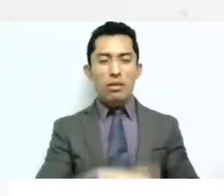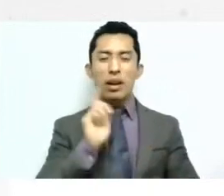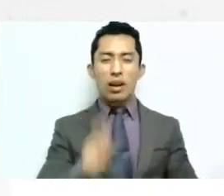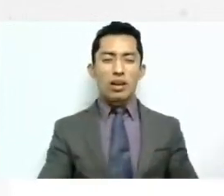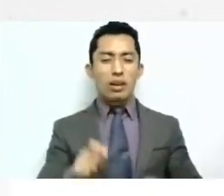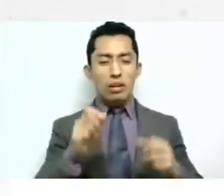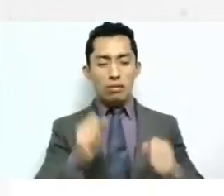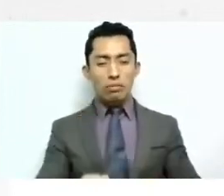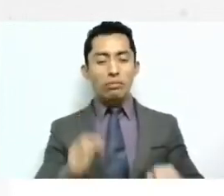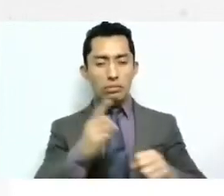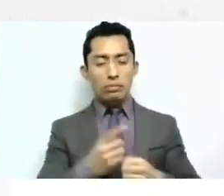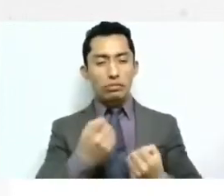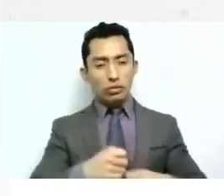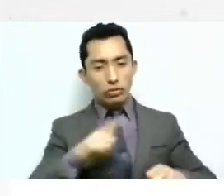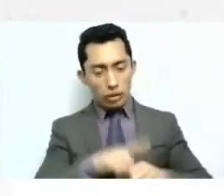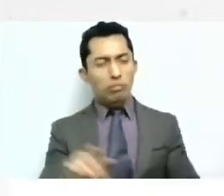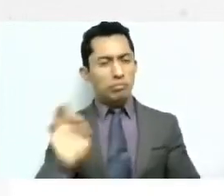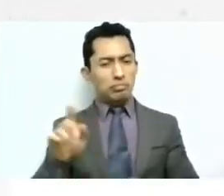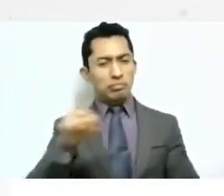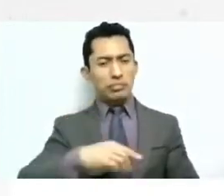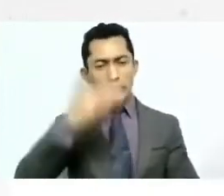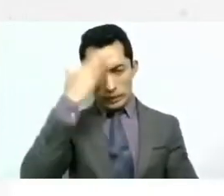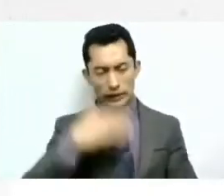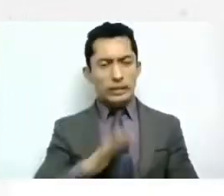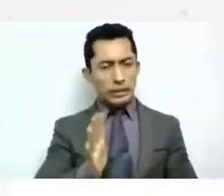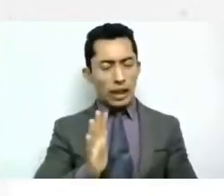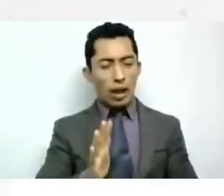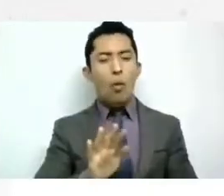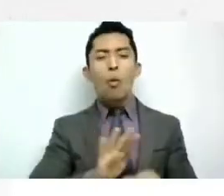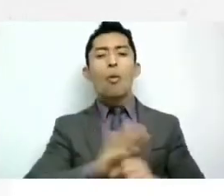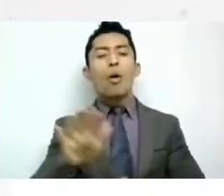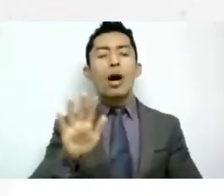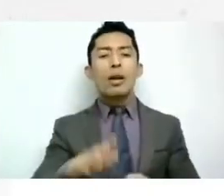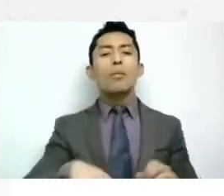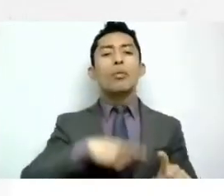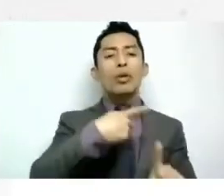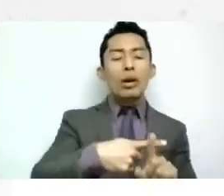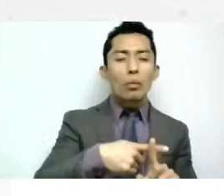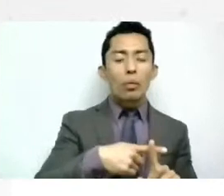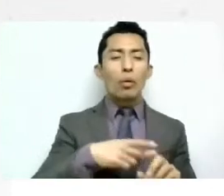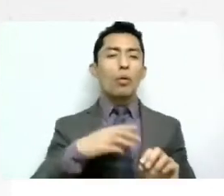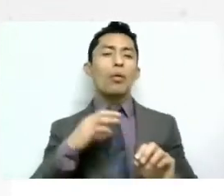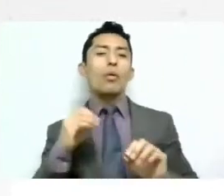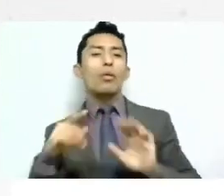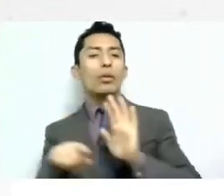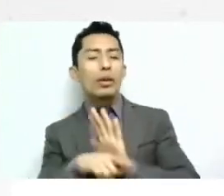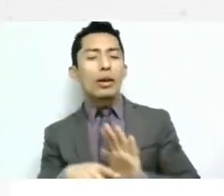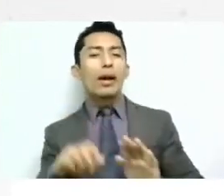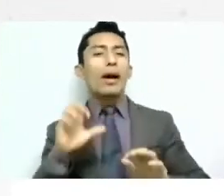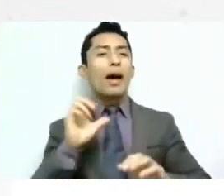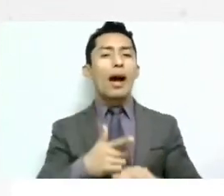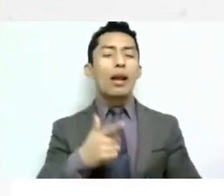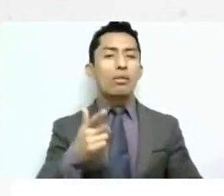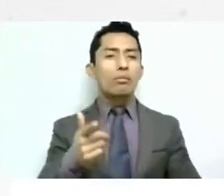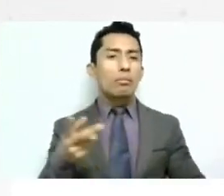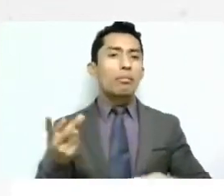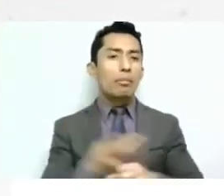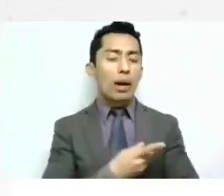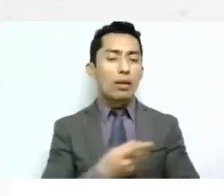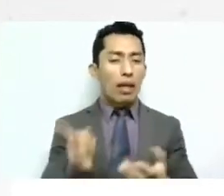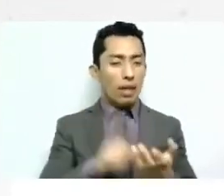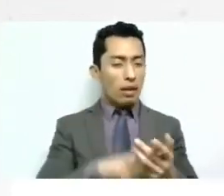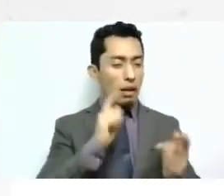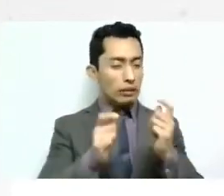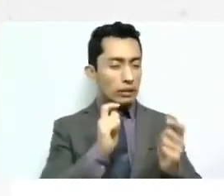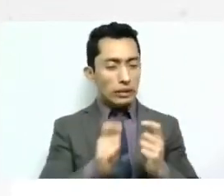si ustedes han visto y si es así cuál ha sido el impacto de algún evento jurídico importante en la interpretación